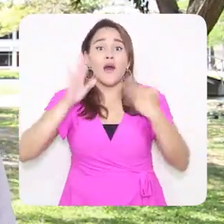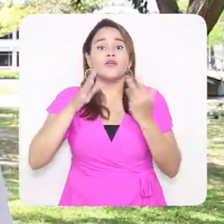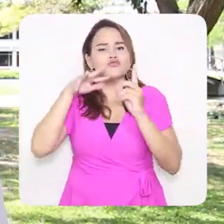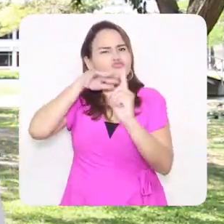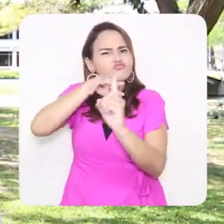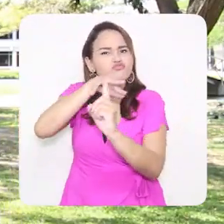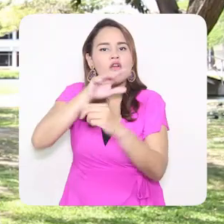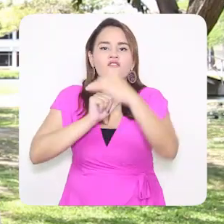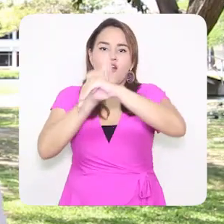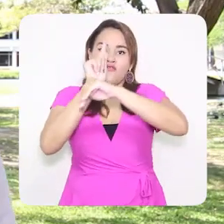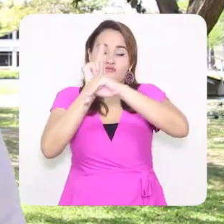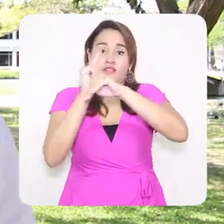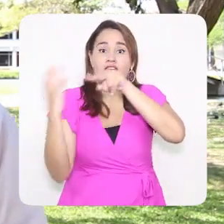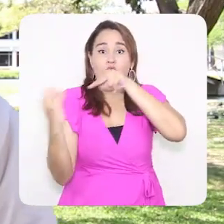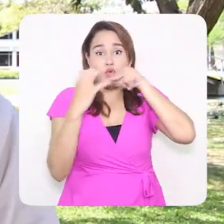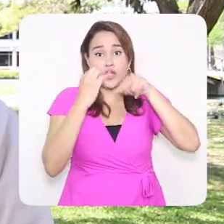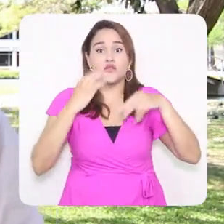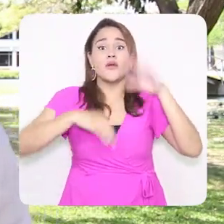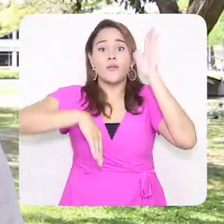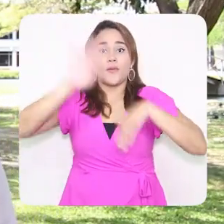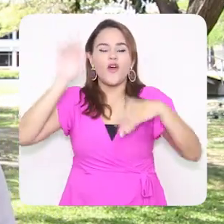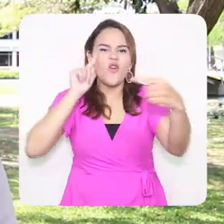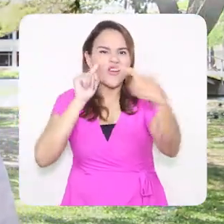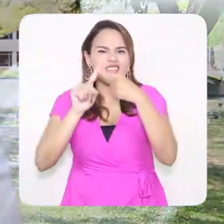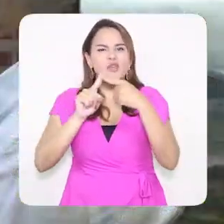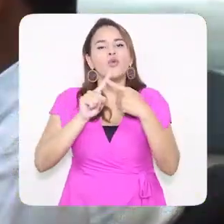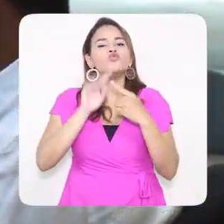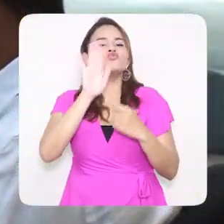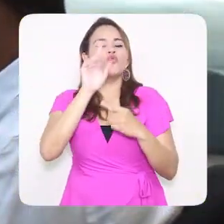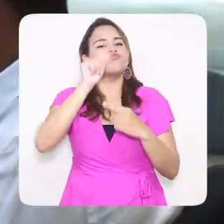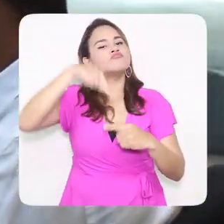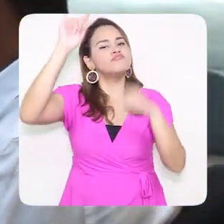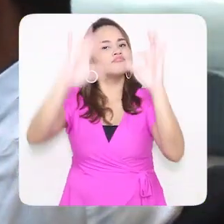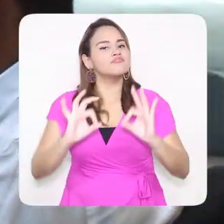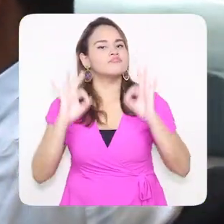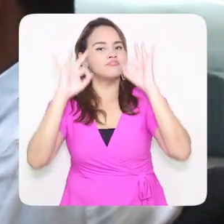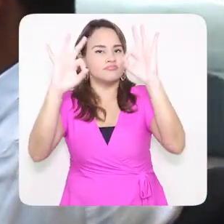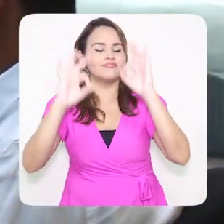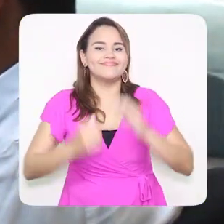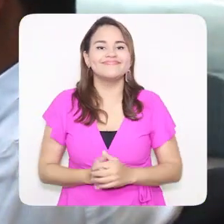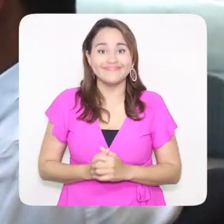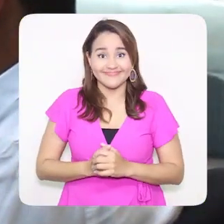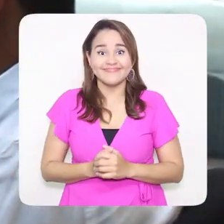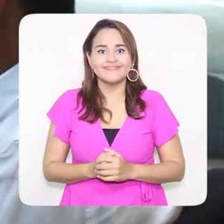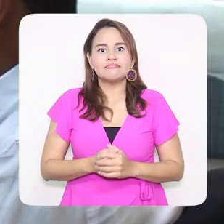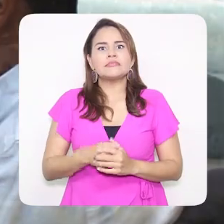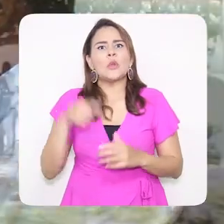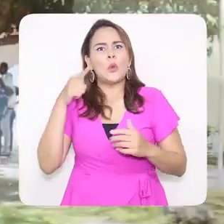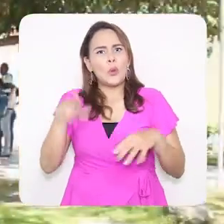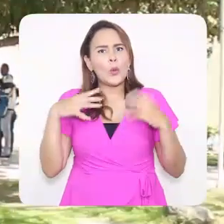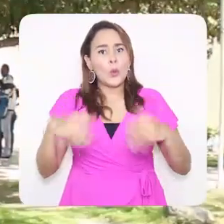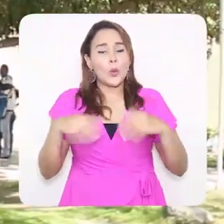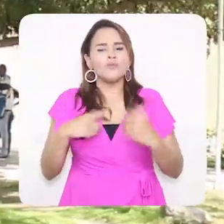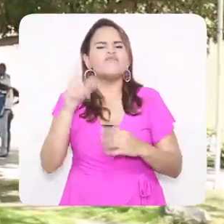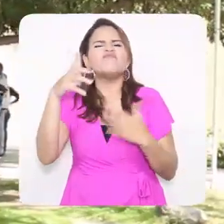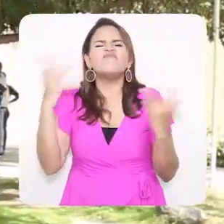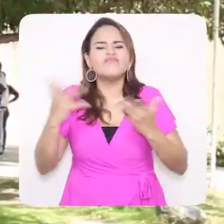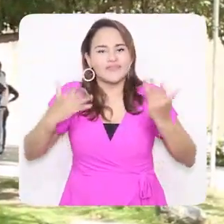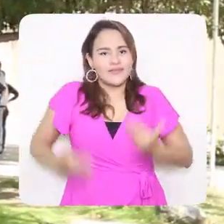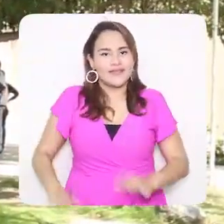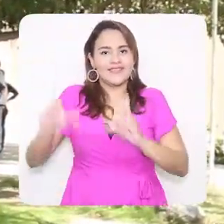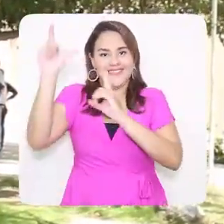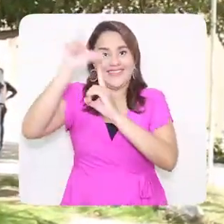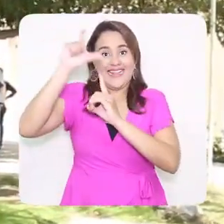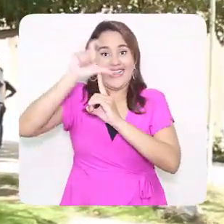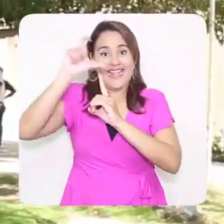y para todos los procesos de aseguramiento de la calidad que la Universidad desarrolla. Enríquez Algarín, un cenaguero de 49 años y docente